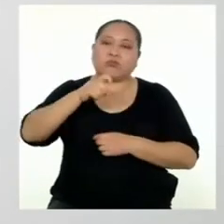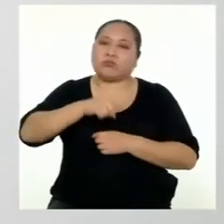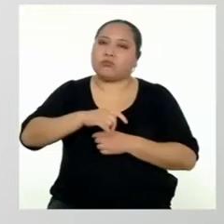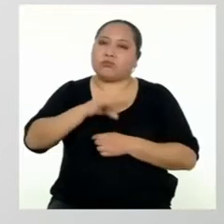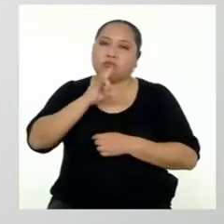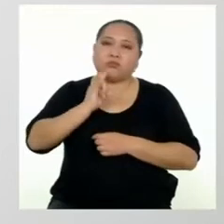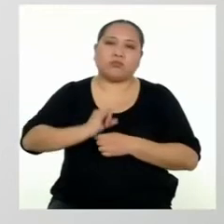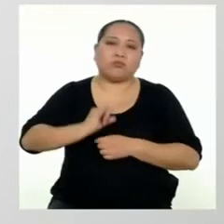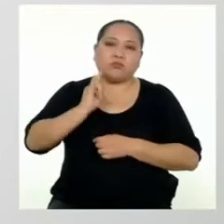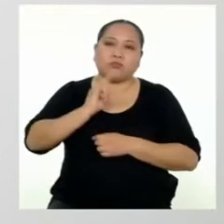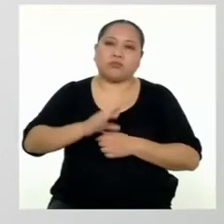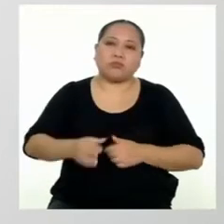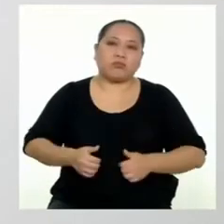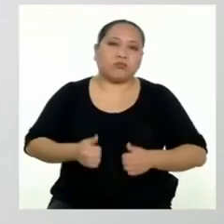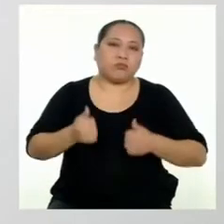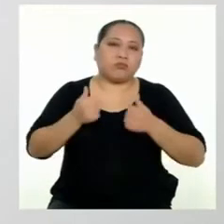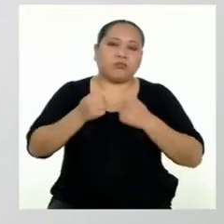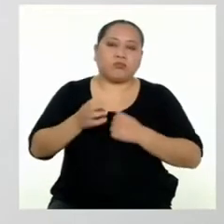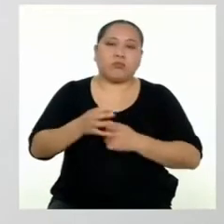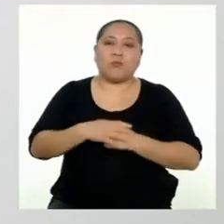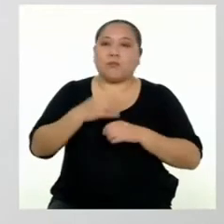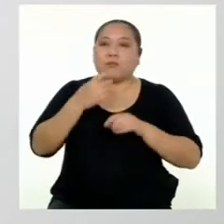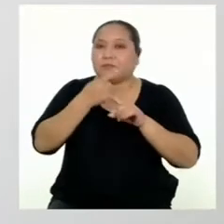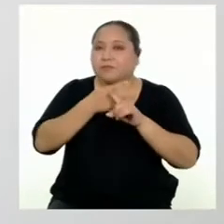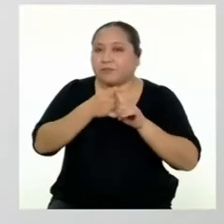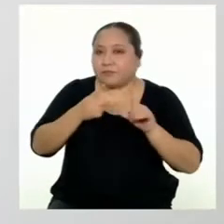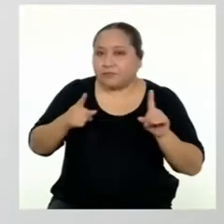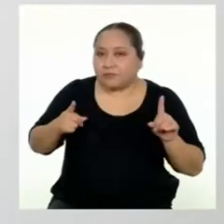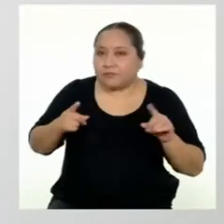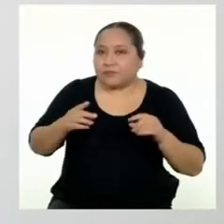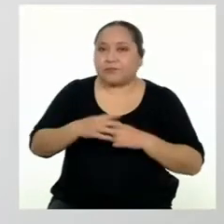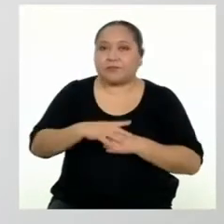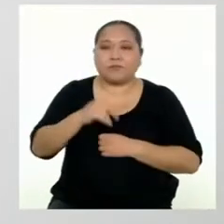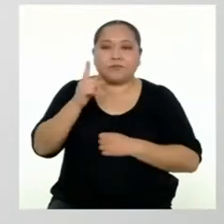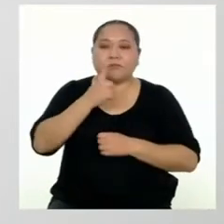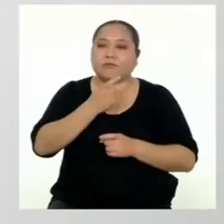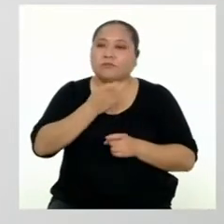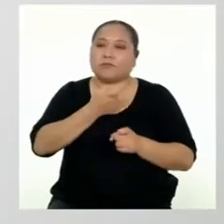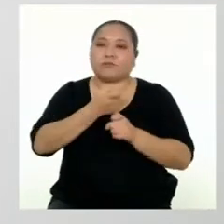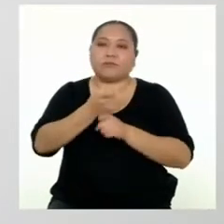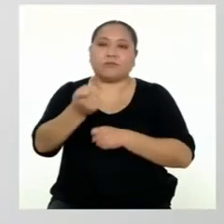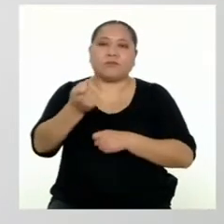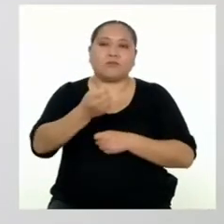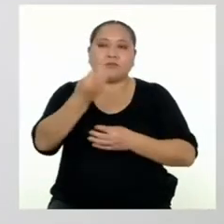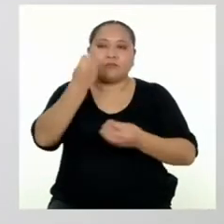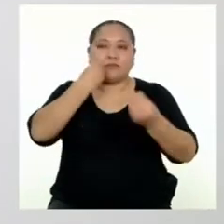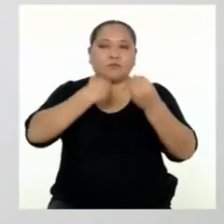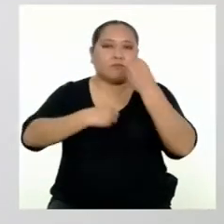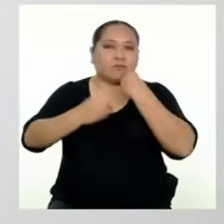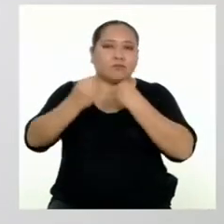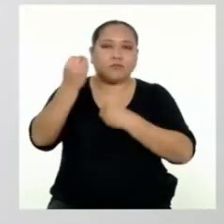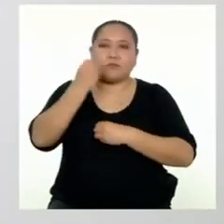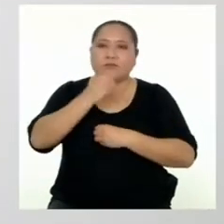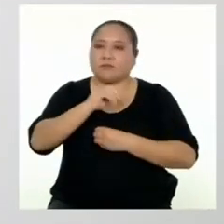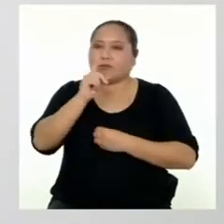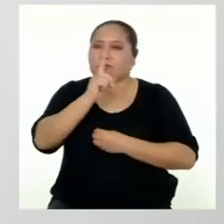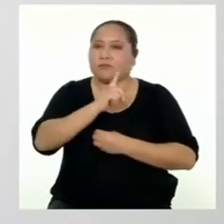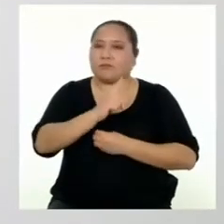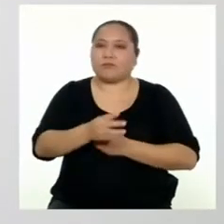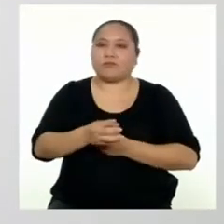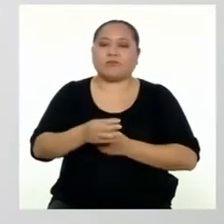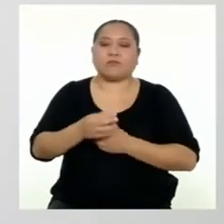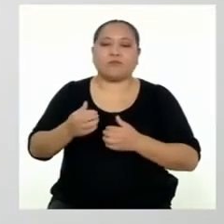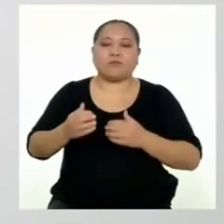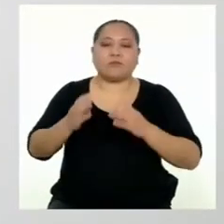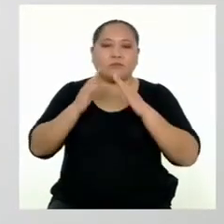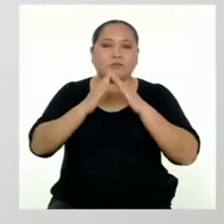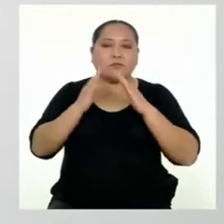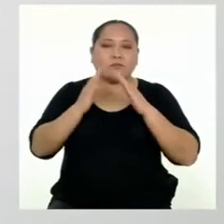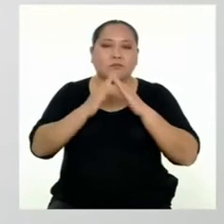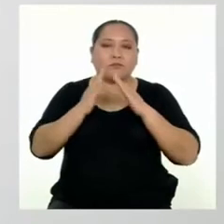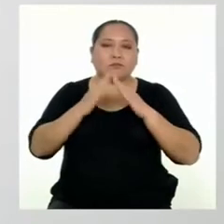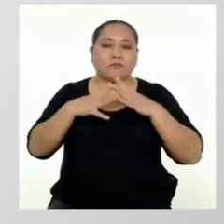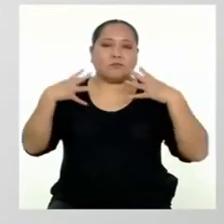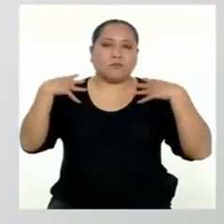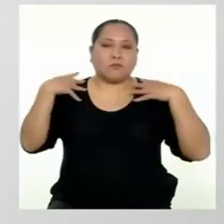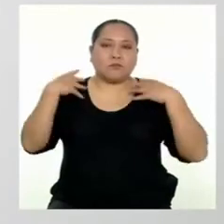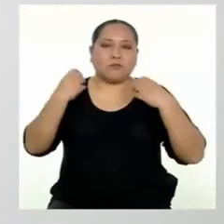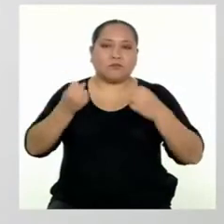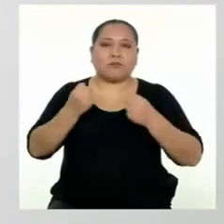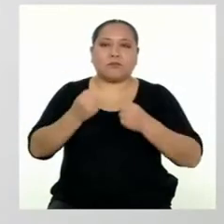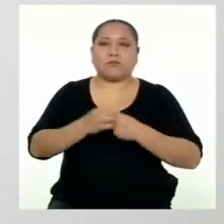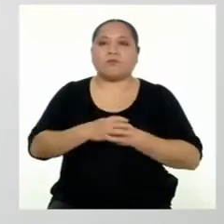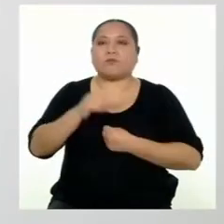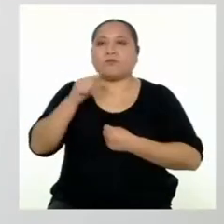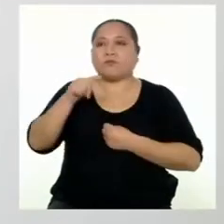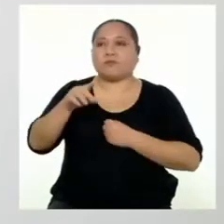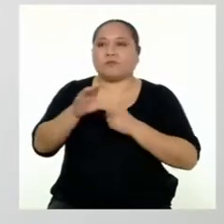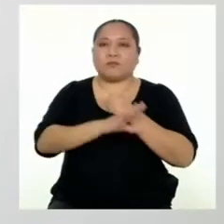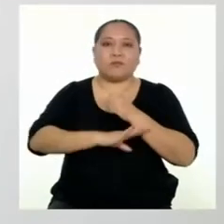necesarios para vivir. Pero sin afectar la alimentación, la vivienda y la salud